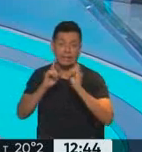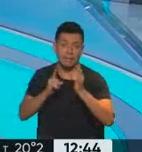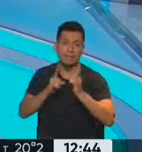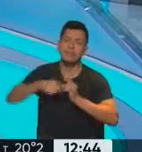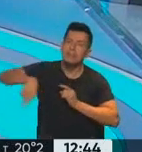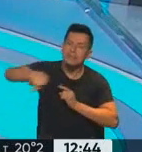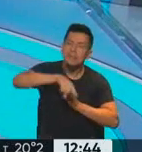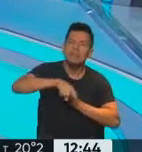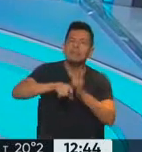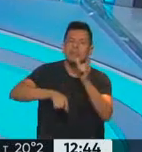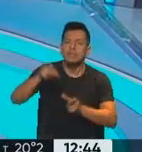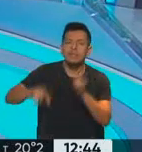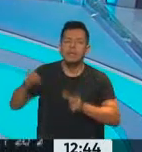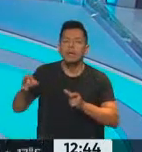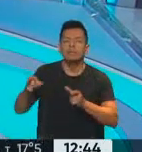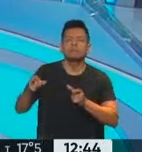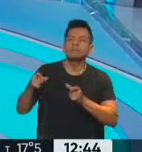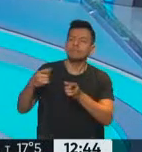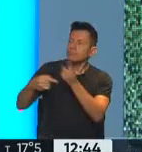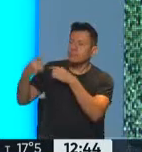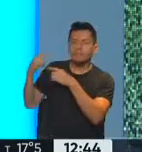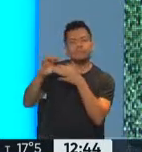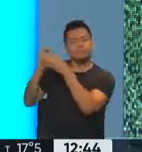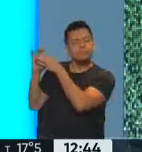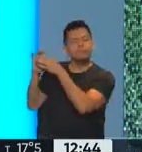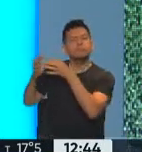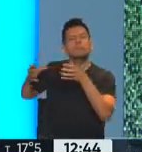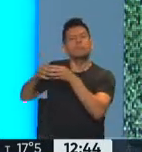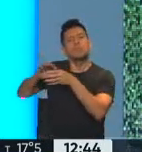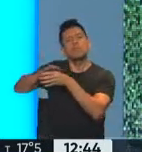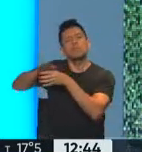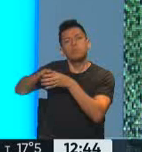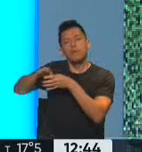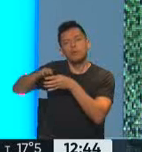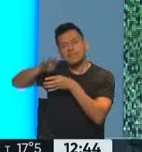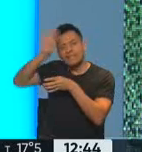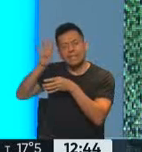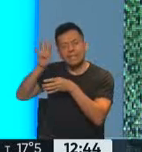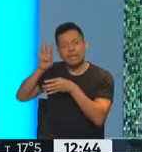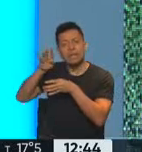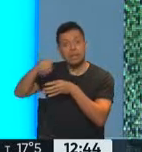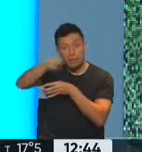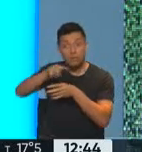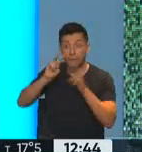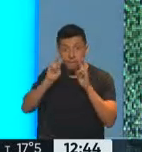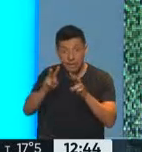a aquellos que son descendientes de pueblos indígenas, a aquellos que se autoidentifican, que están mirando la televisión pública,